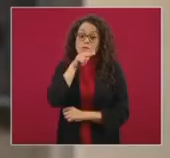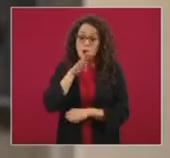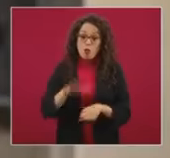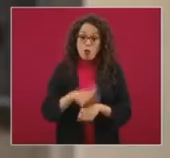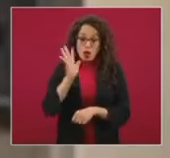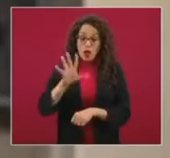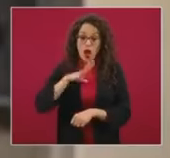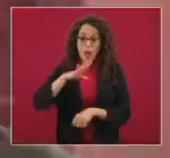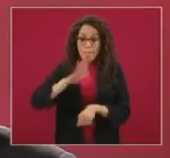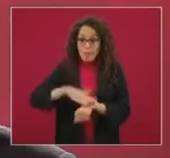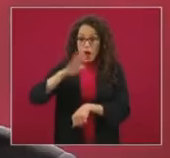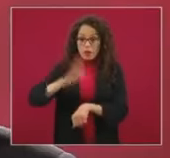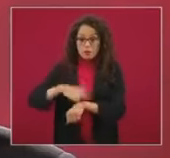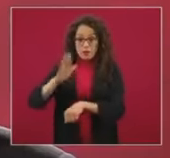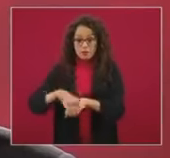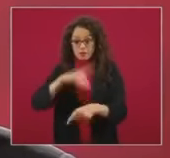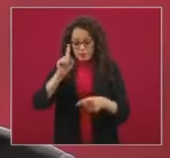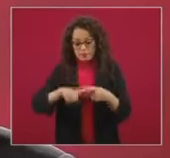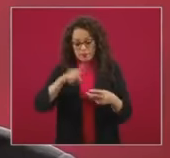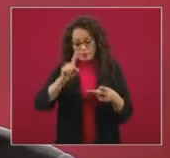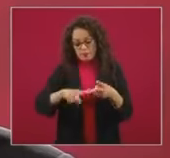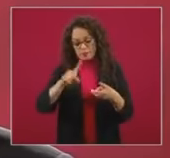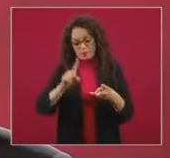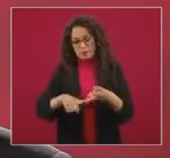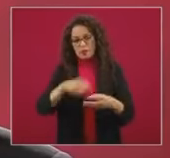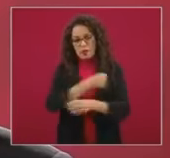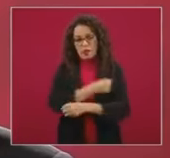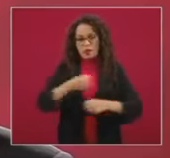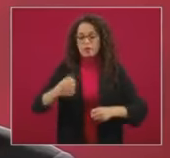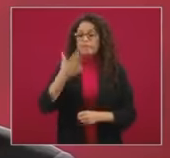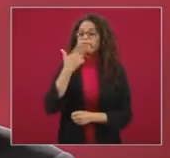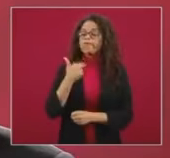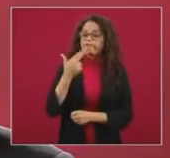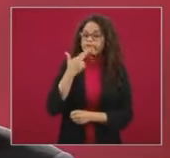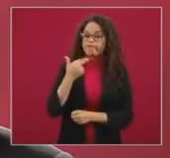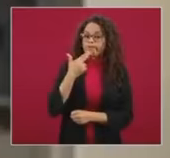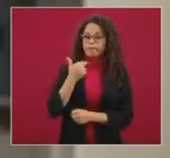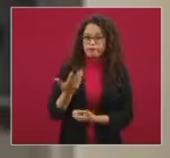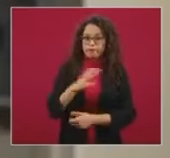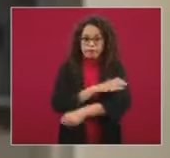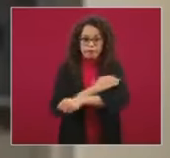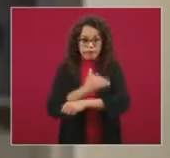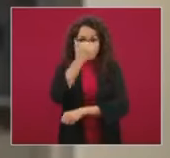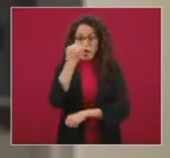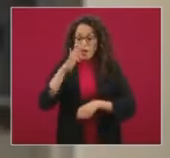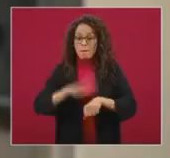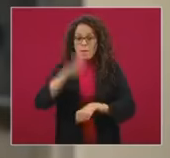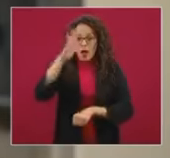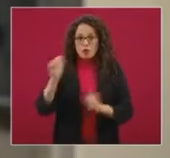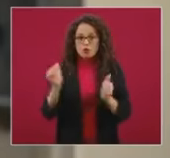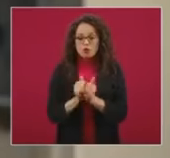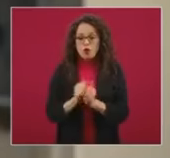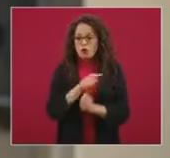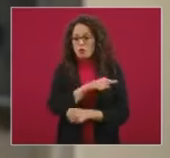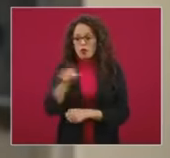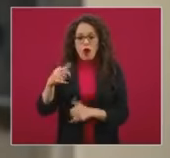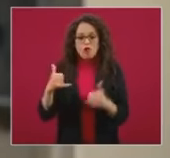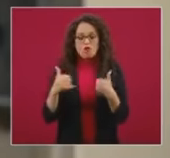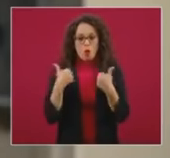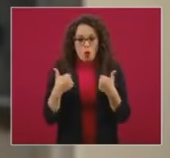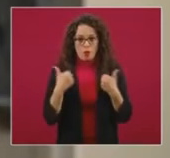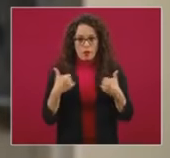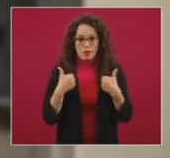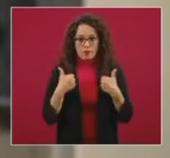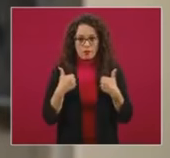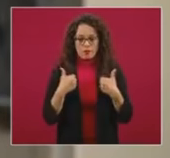estos tres datos, tanto obesidad como diabetes, sobre todo en adolescentes. ¿Qué tan difícil será revertir en estos